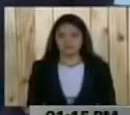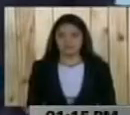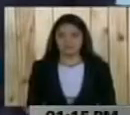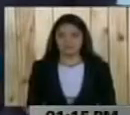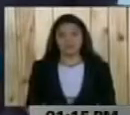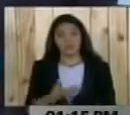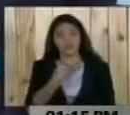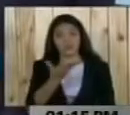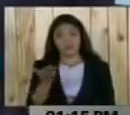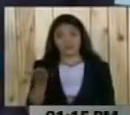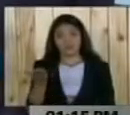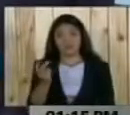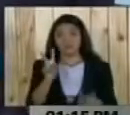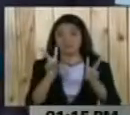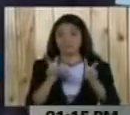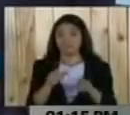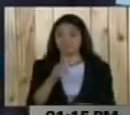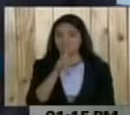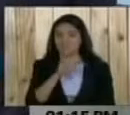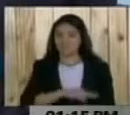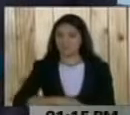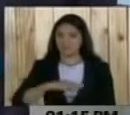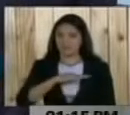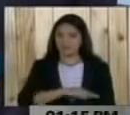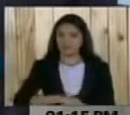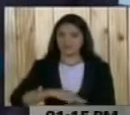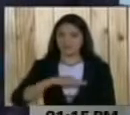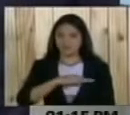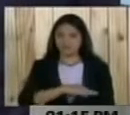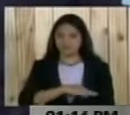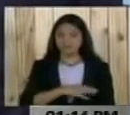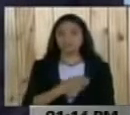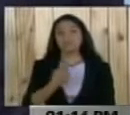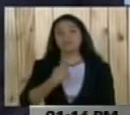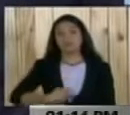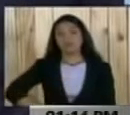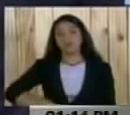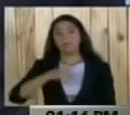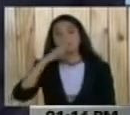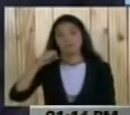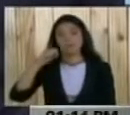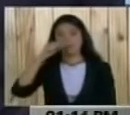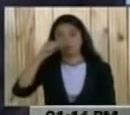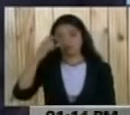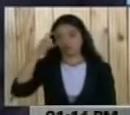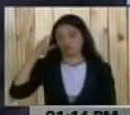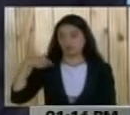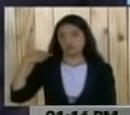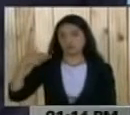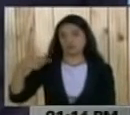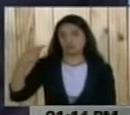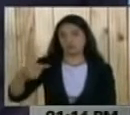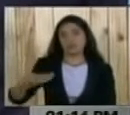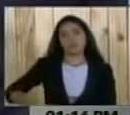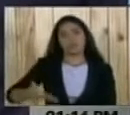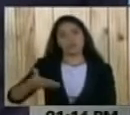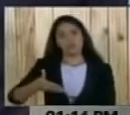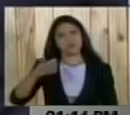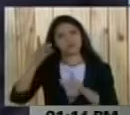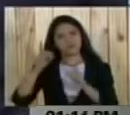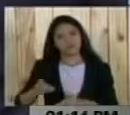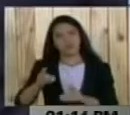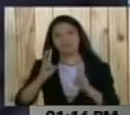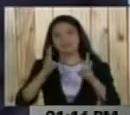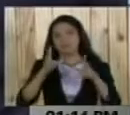sean bienvenidos a una nueva entrega de Misiones del Pueblo! El presidente Nicolás Maduro en los últimos días ha realizado importantes anuncios dirigidos al